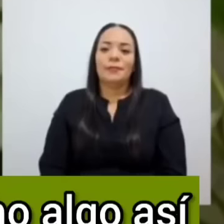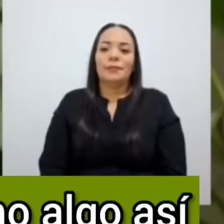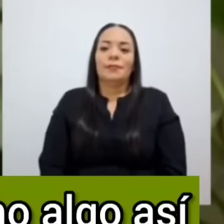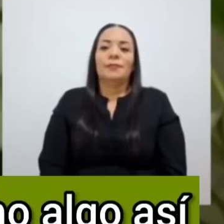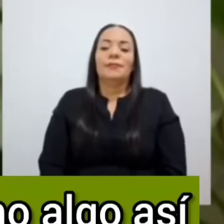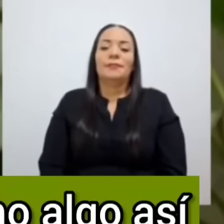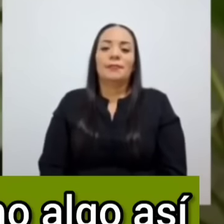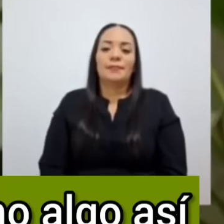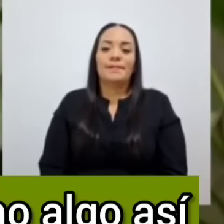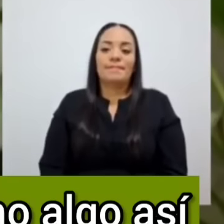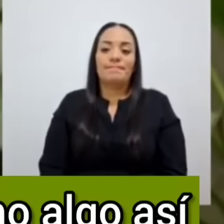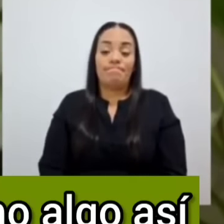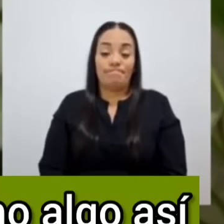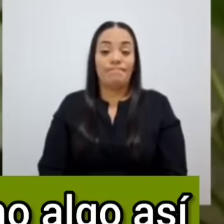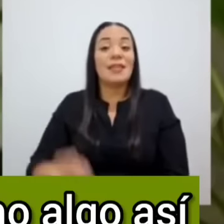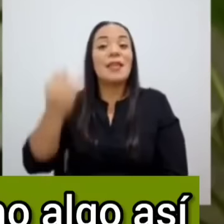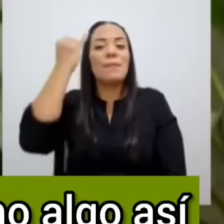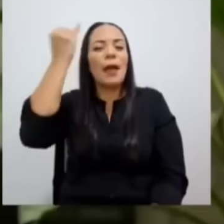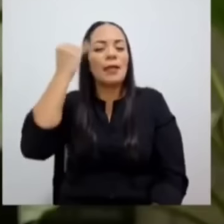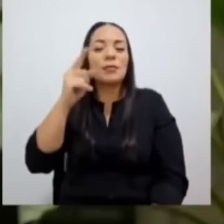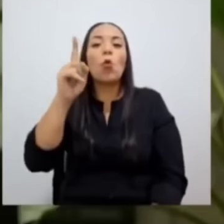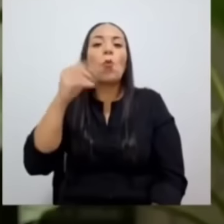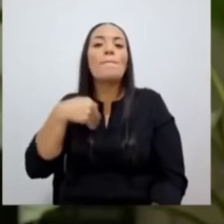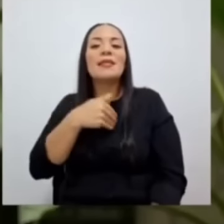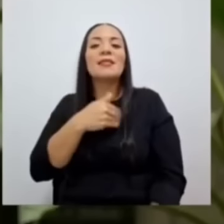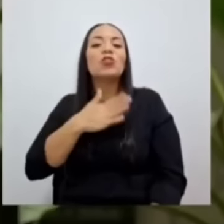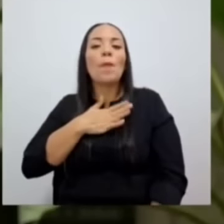Imagínense que un ministro mío hubiera hecho algo así.